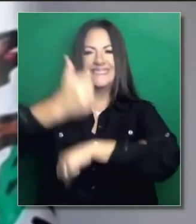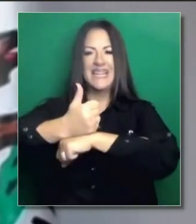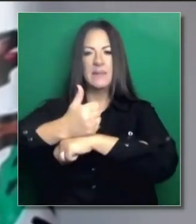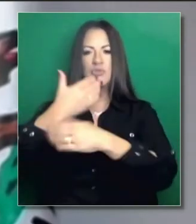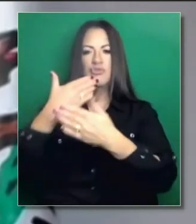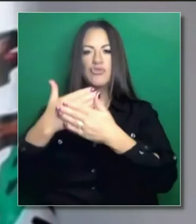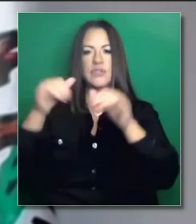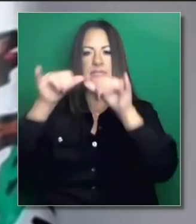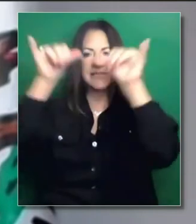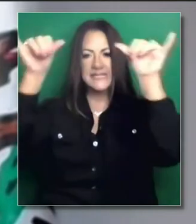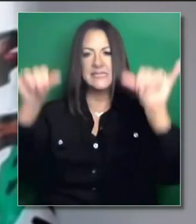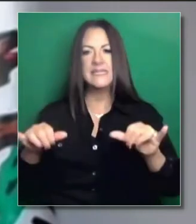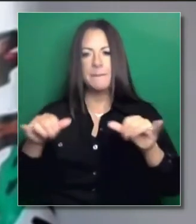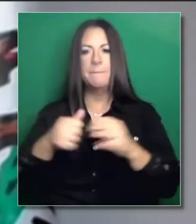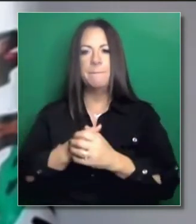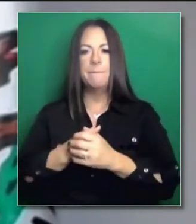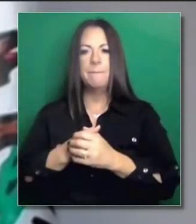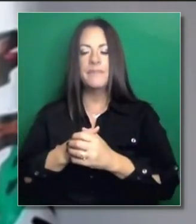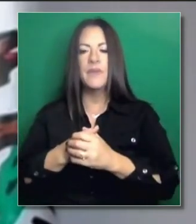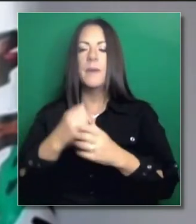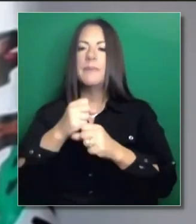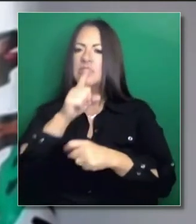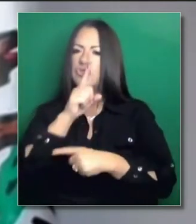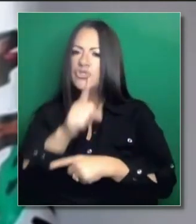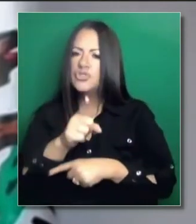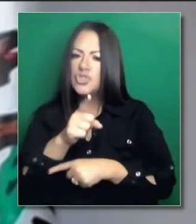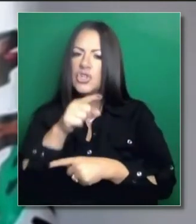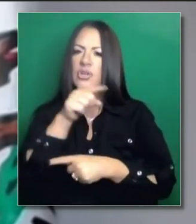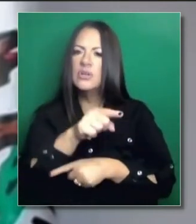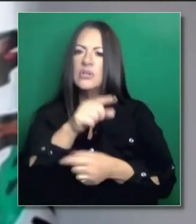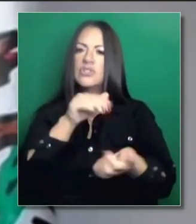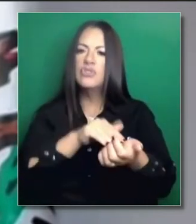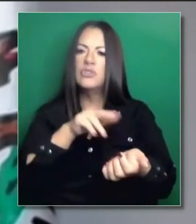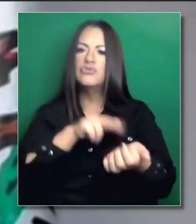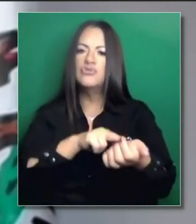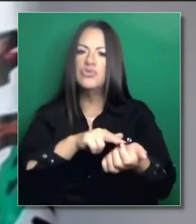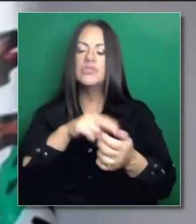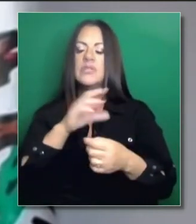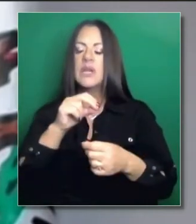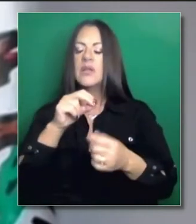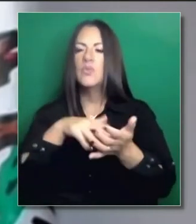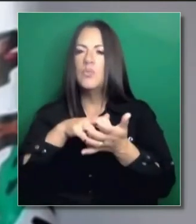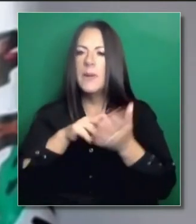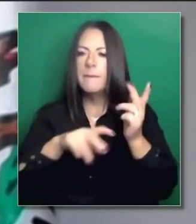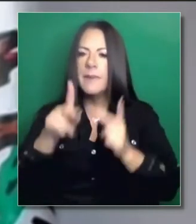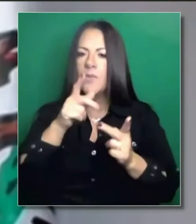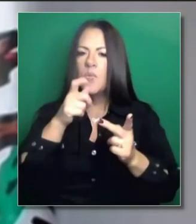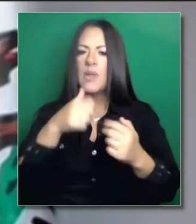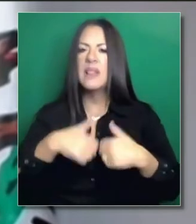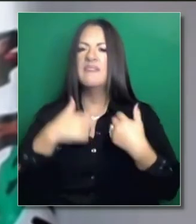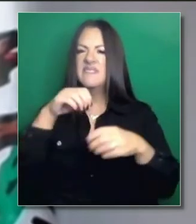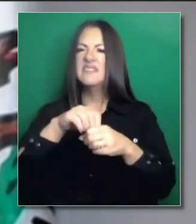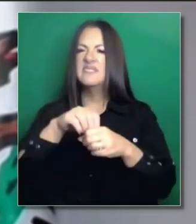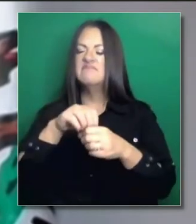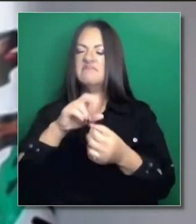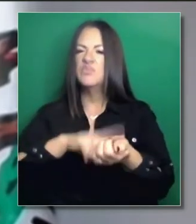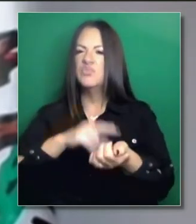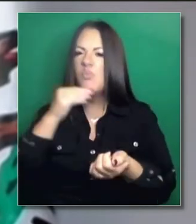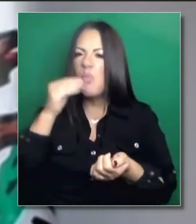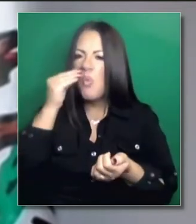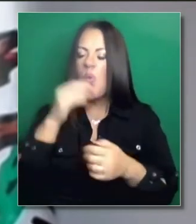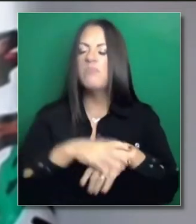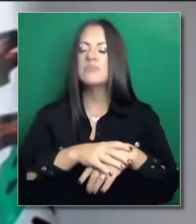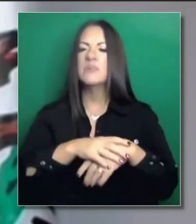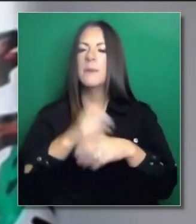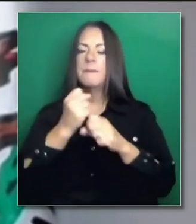esos sistemas que nos permitan llegar a todos los otros proveedores de salud para que las dosis llegan a los vulnerables en